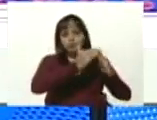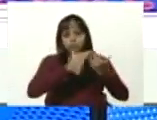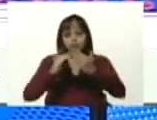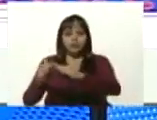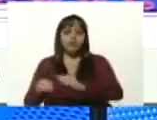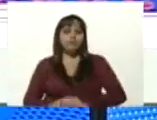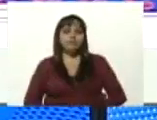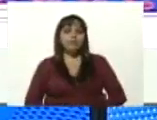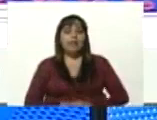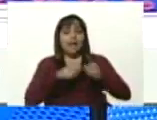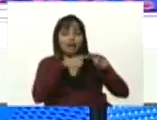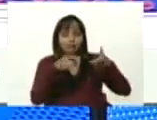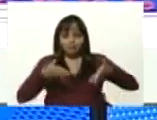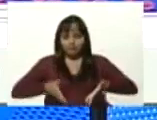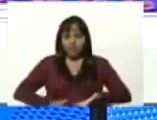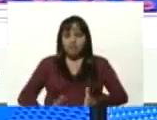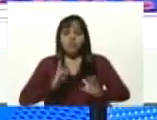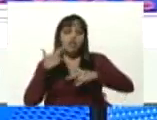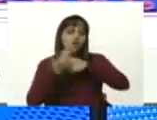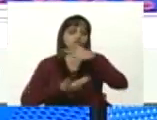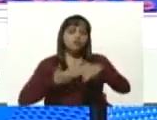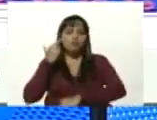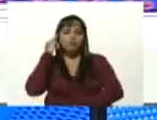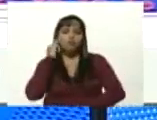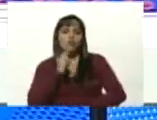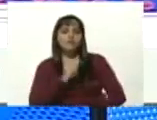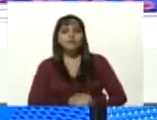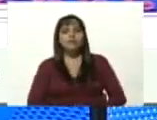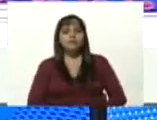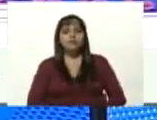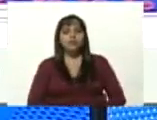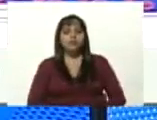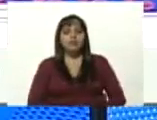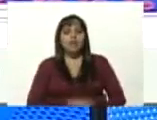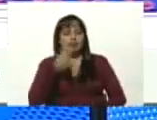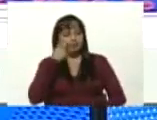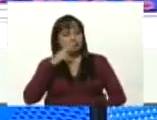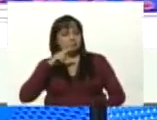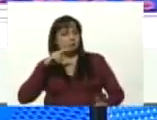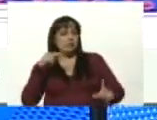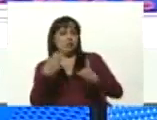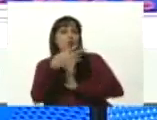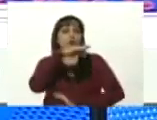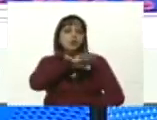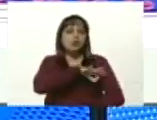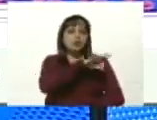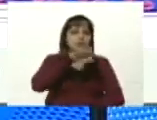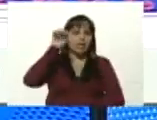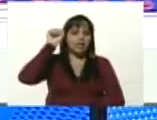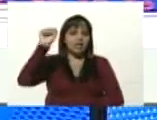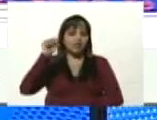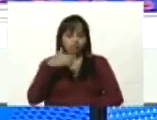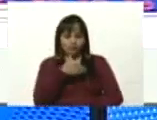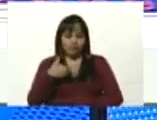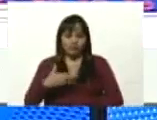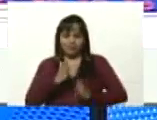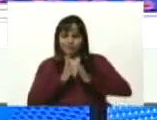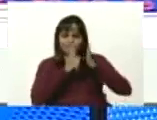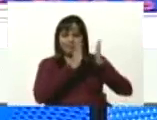sea, ese fue el nacimiento de la revolución bolivariana en su perspectiva socialista. Yo quisiera que el compañero,